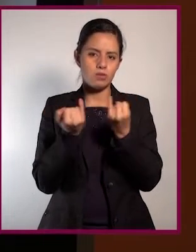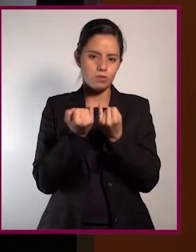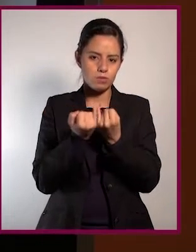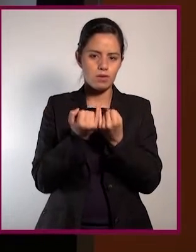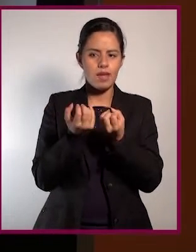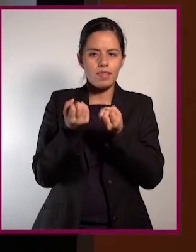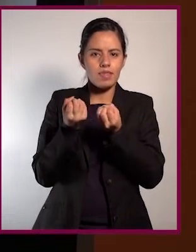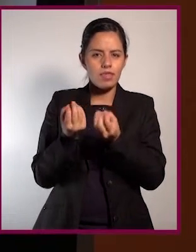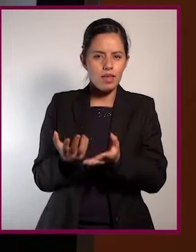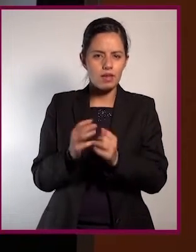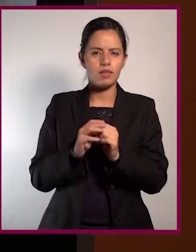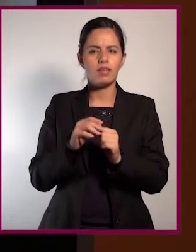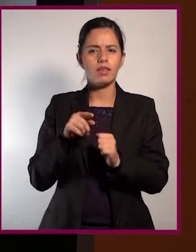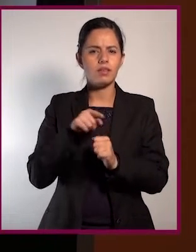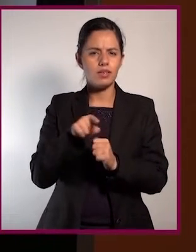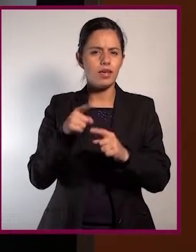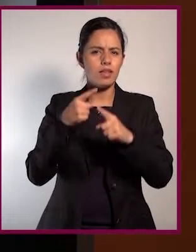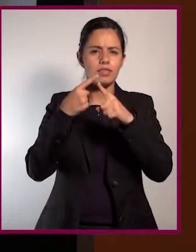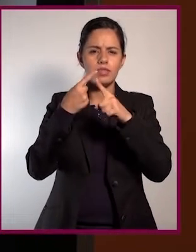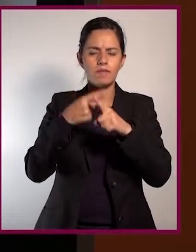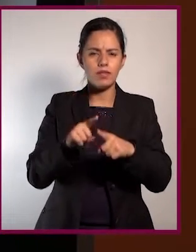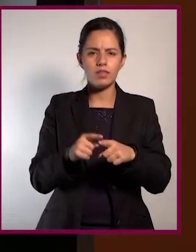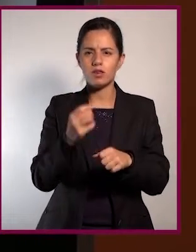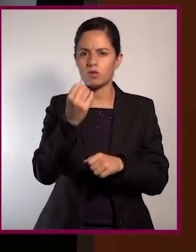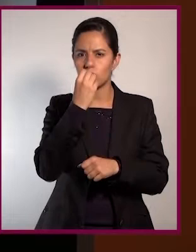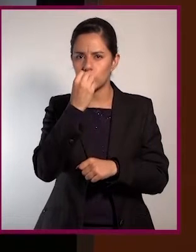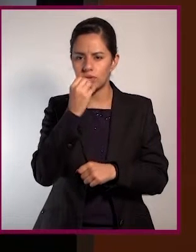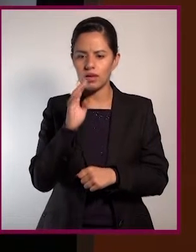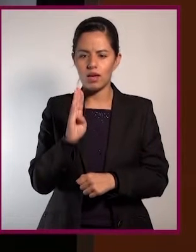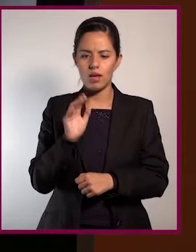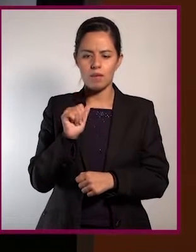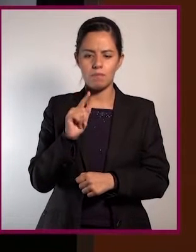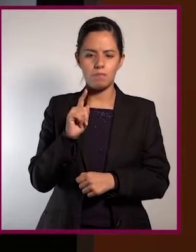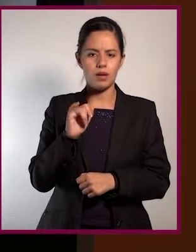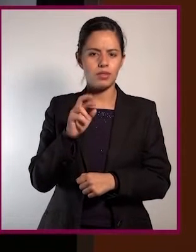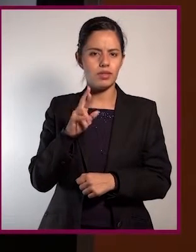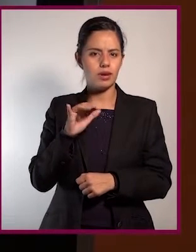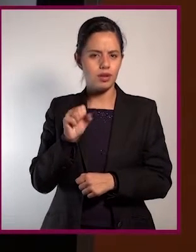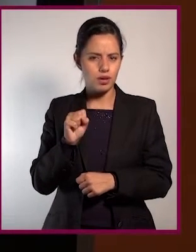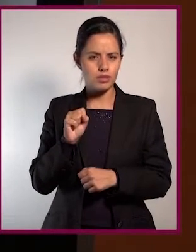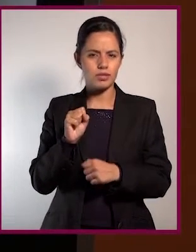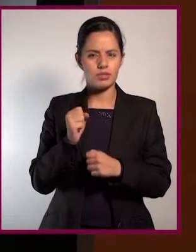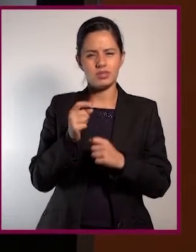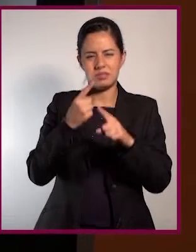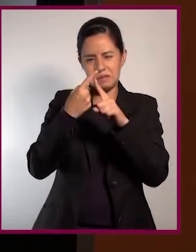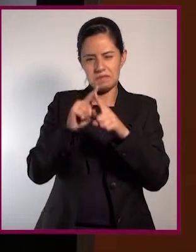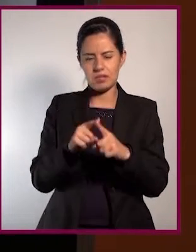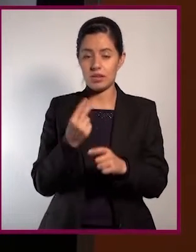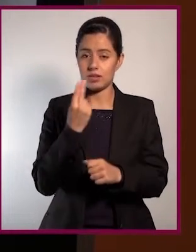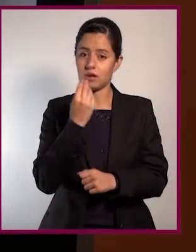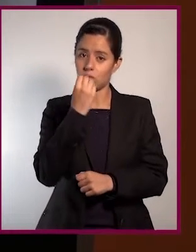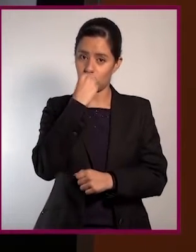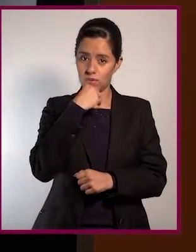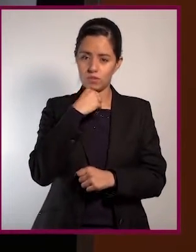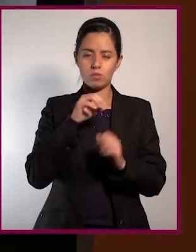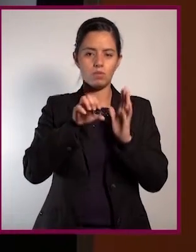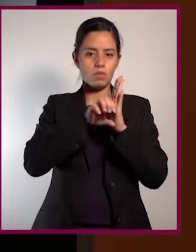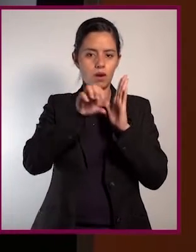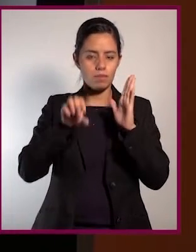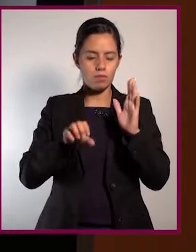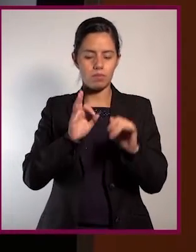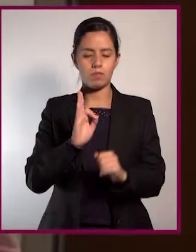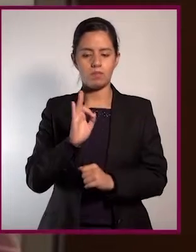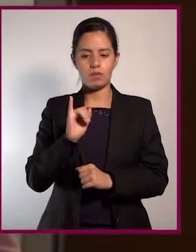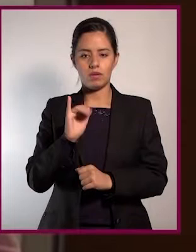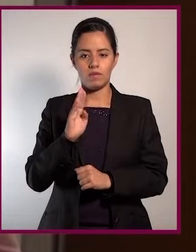también de una comunidad bacteriana equilibrada es a través de la buena ingesta de ciertos alimentos que contienen fibra, por